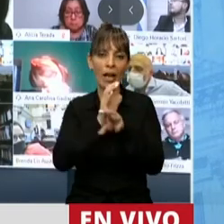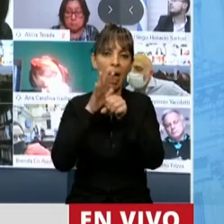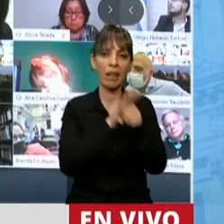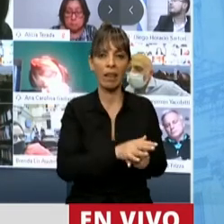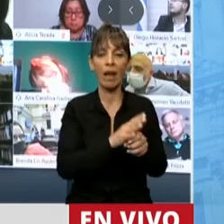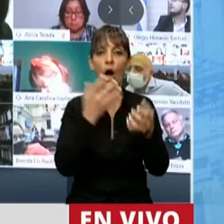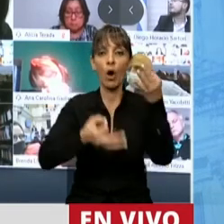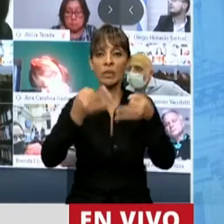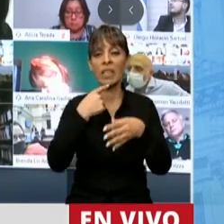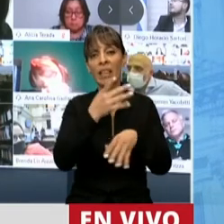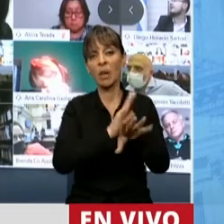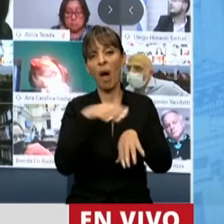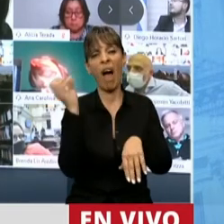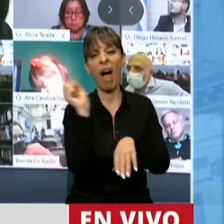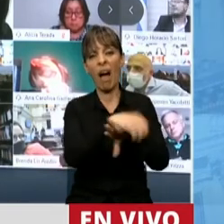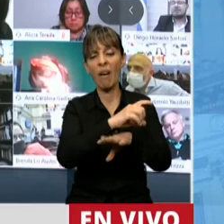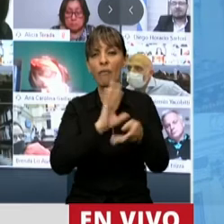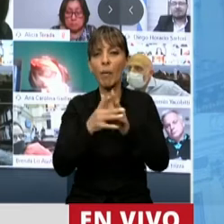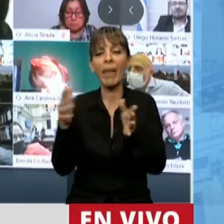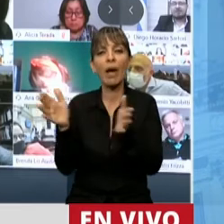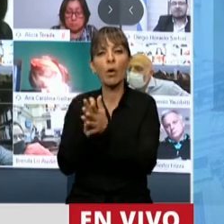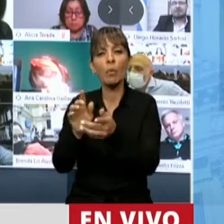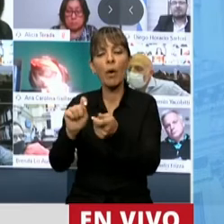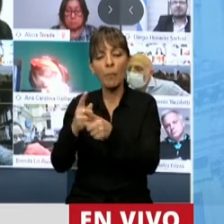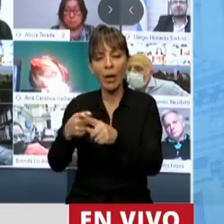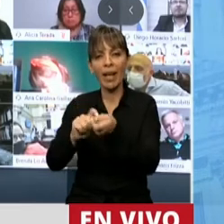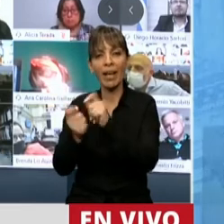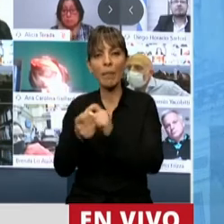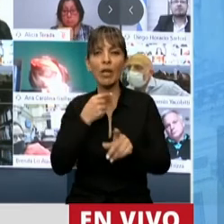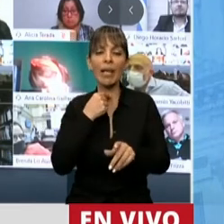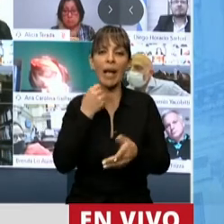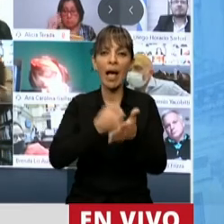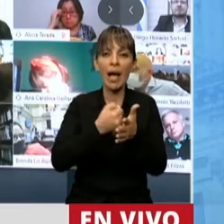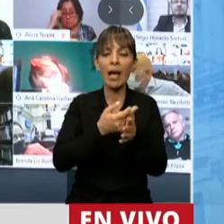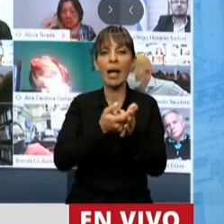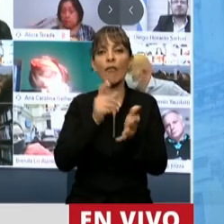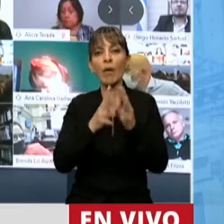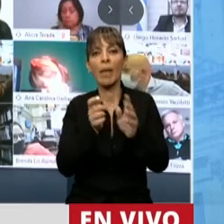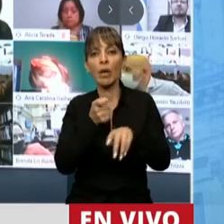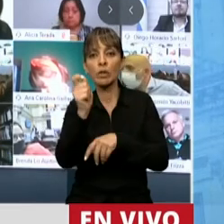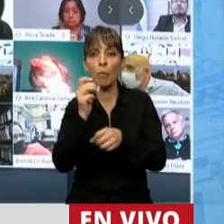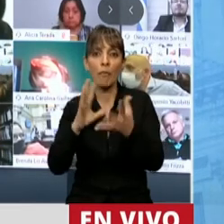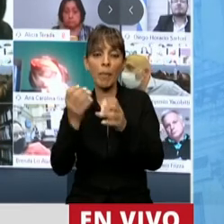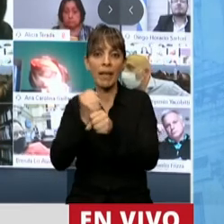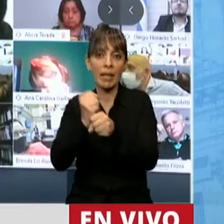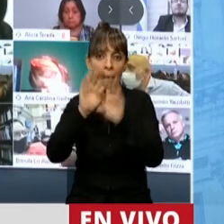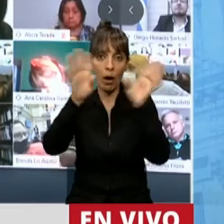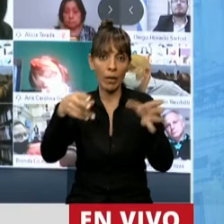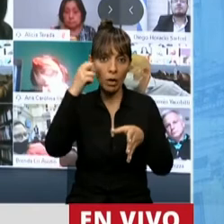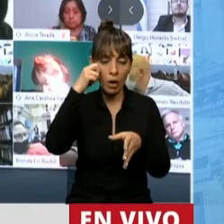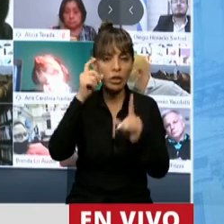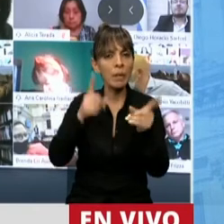justicia federal diera por tierra el intento de cambiemos, de utilizar el Poder Judicial como una herramienta de trabajo parlamentario,